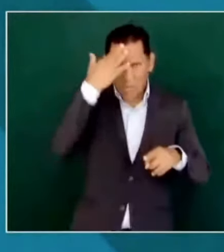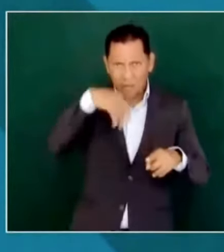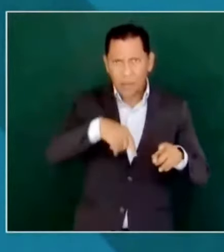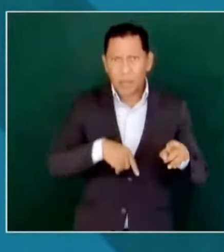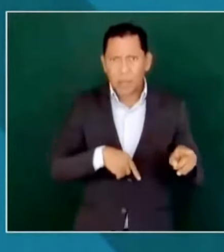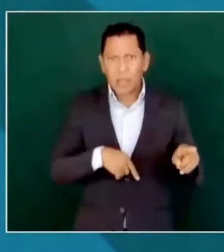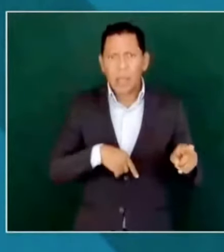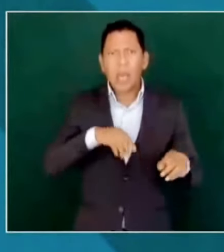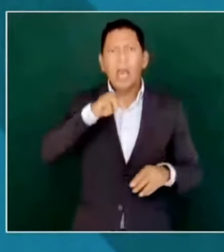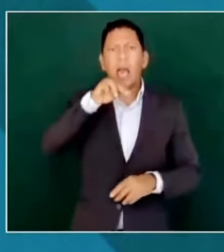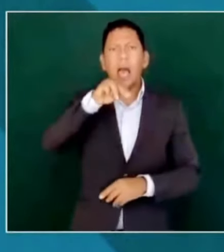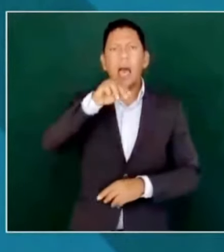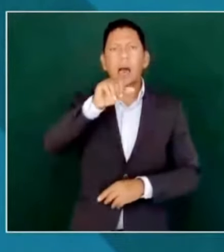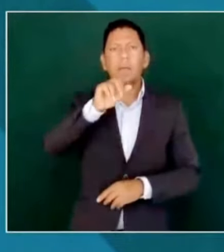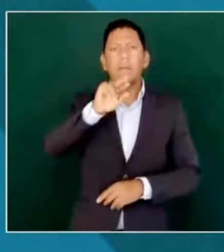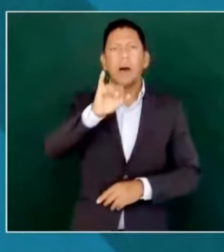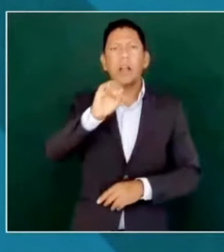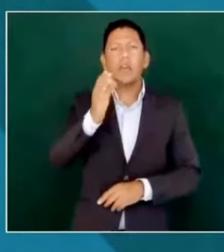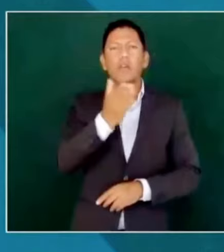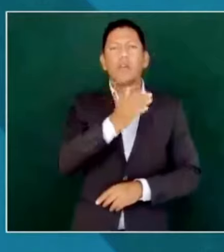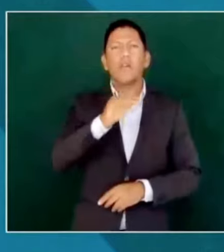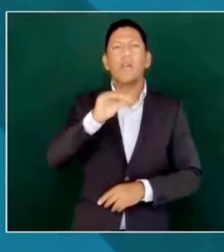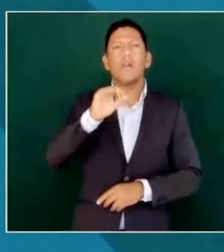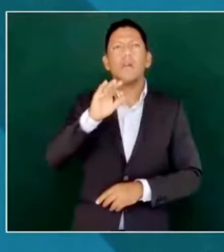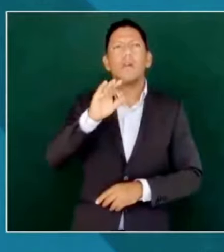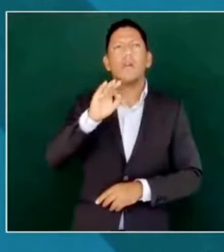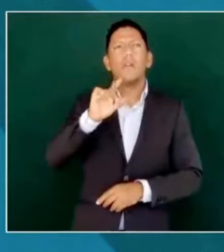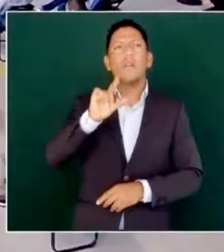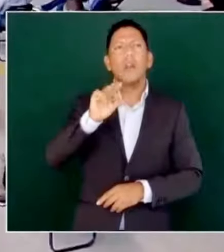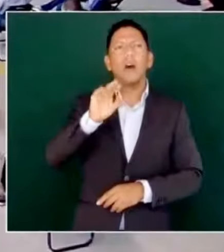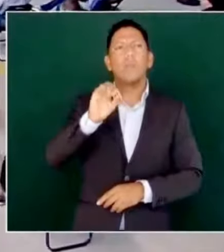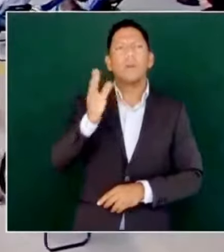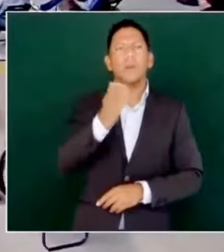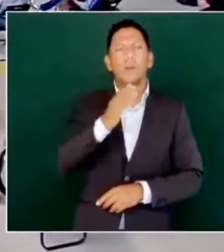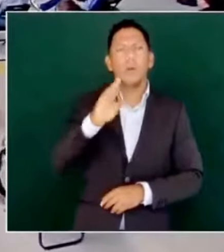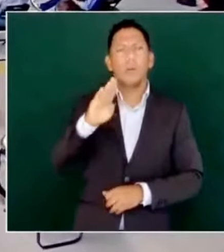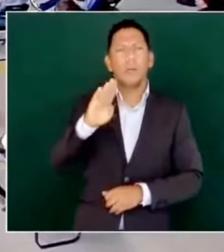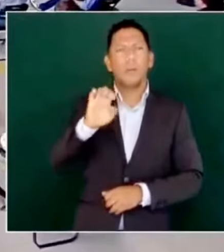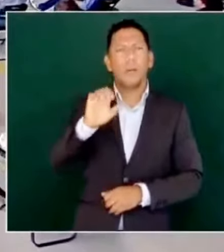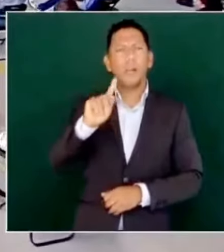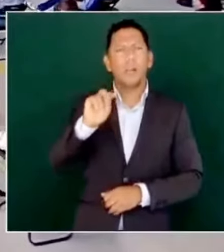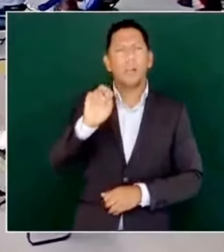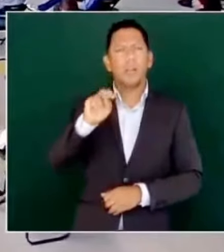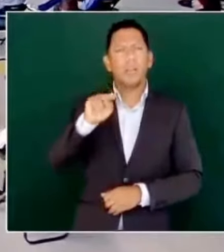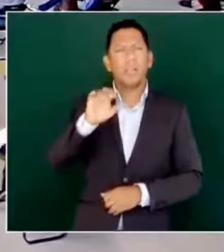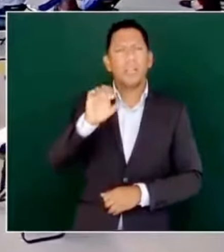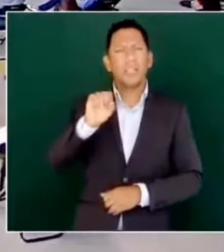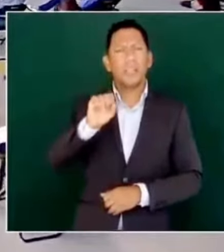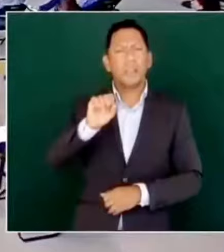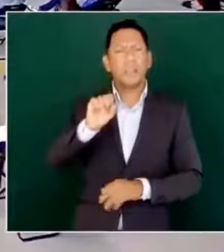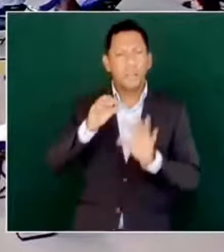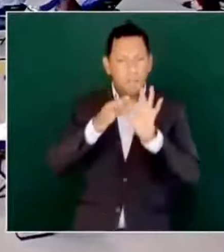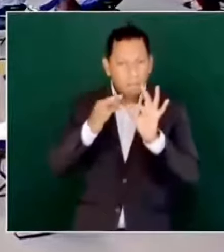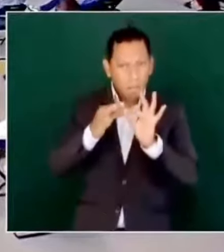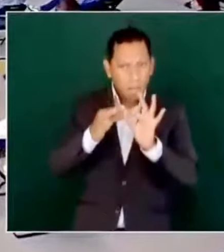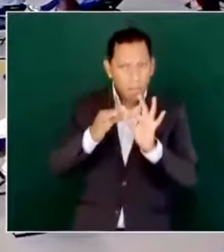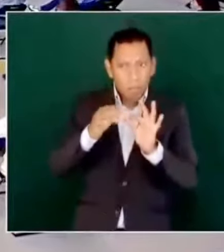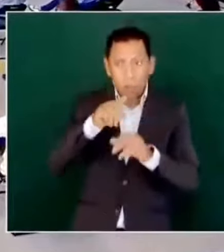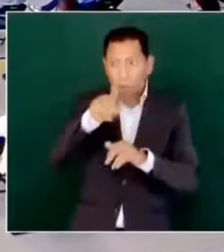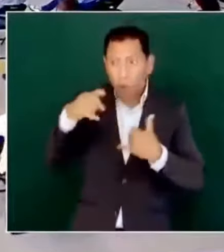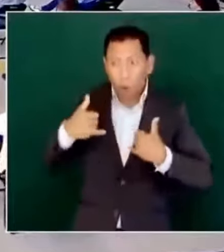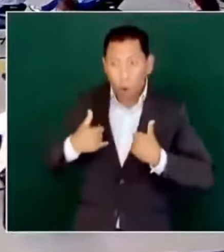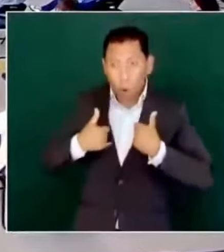Malio Fabio Beltrones, todo esto para que no se olvide, para los